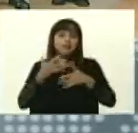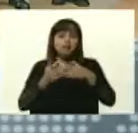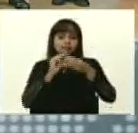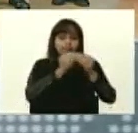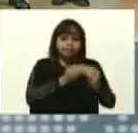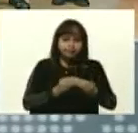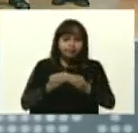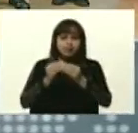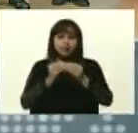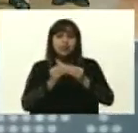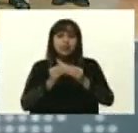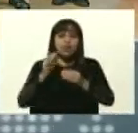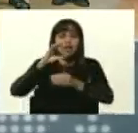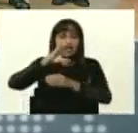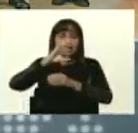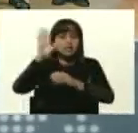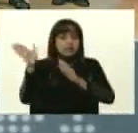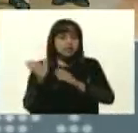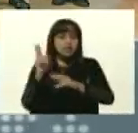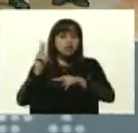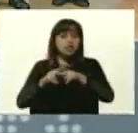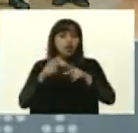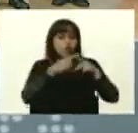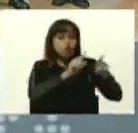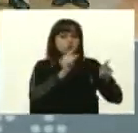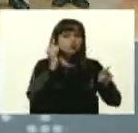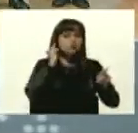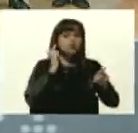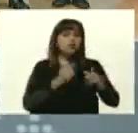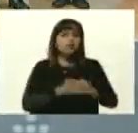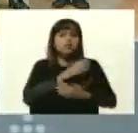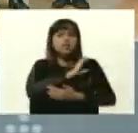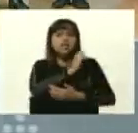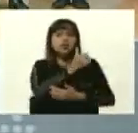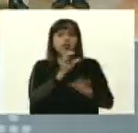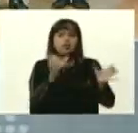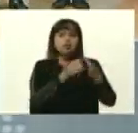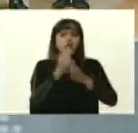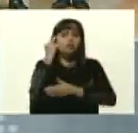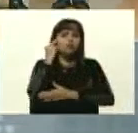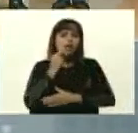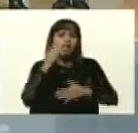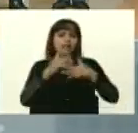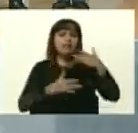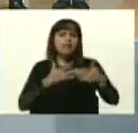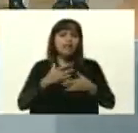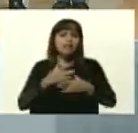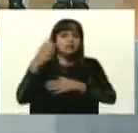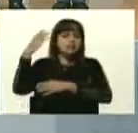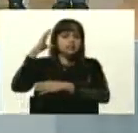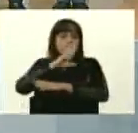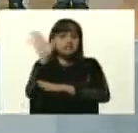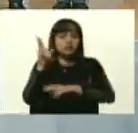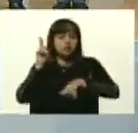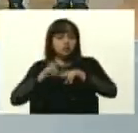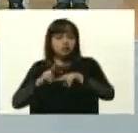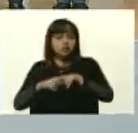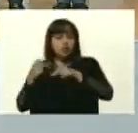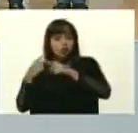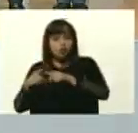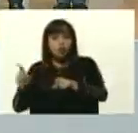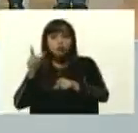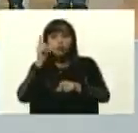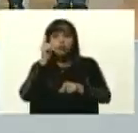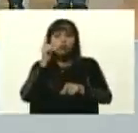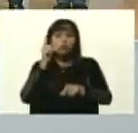Marglat Bencomo es directora de la Agencia Bolivariana para Actividades Espaciales, Abaes, Godoy Perní es